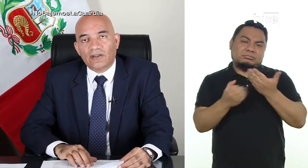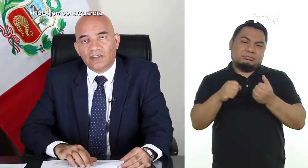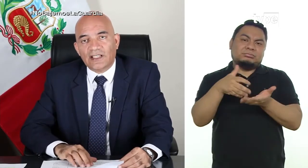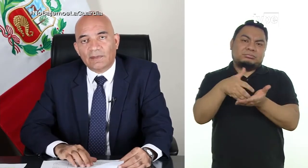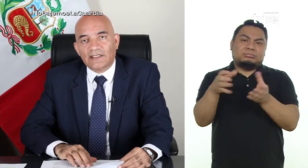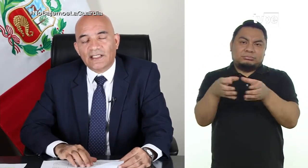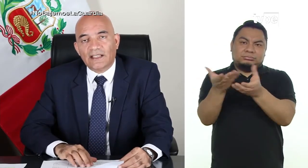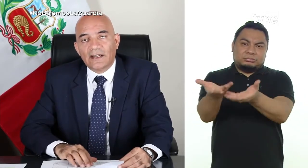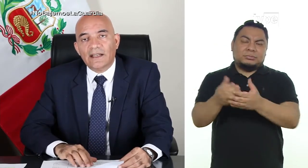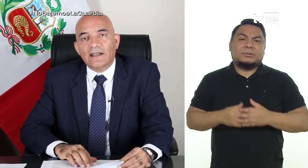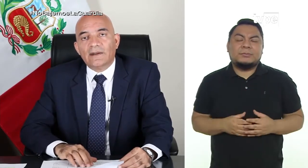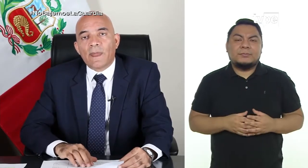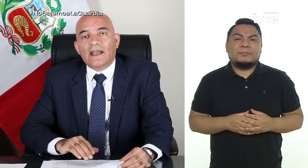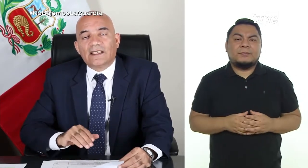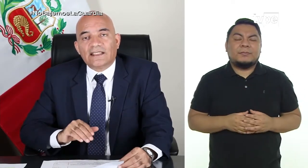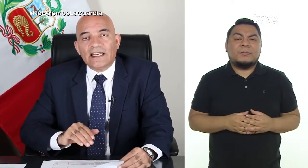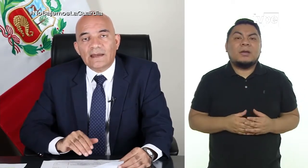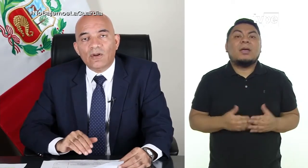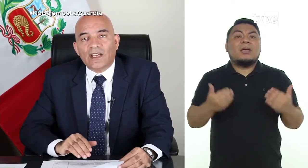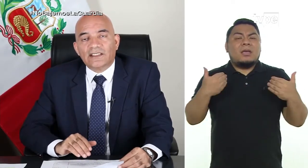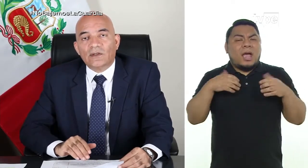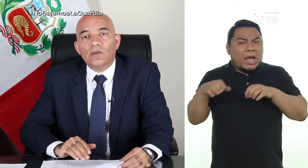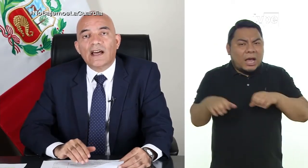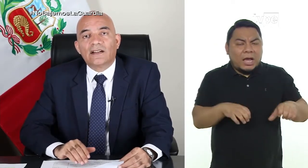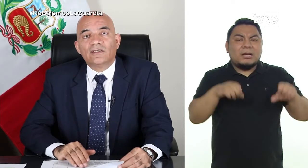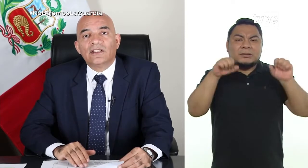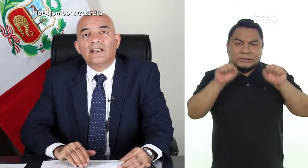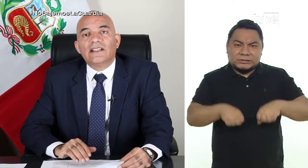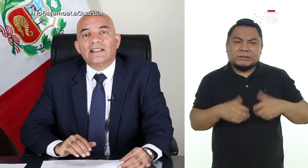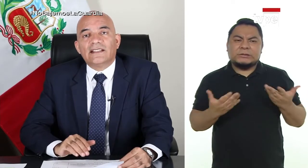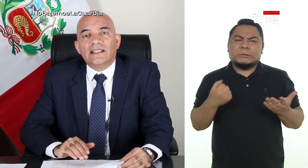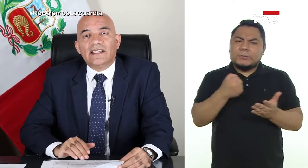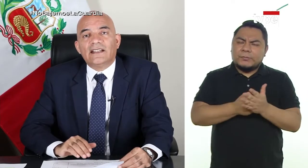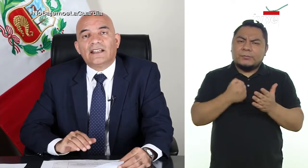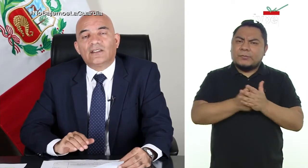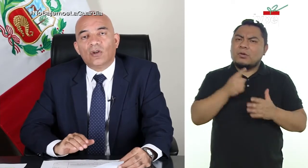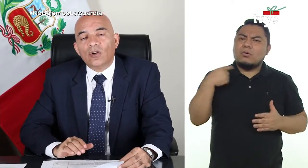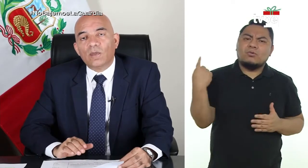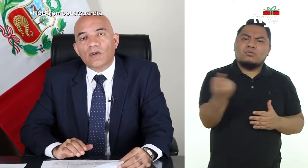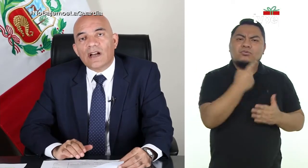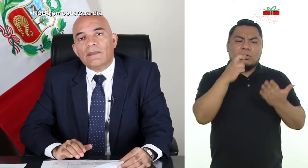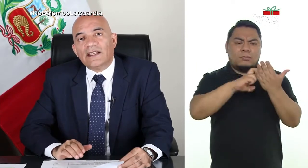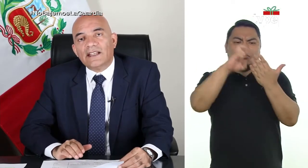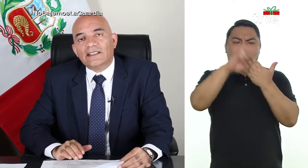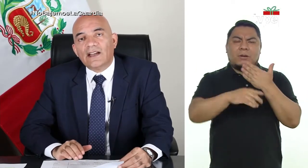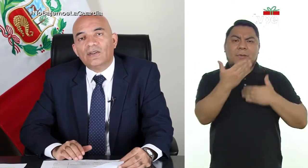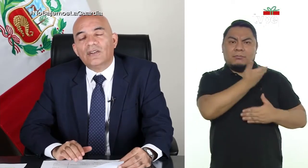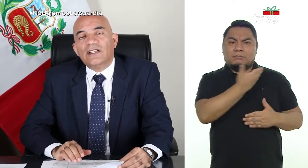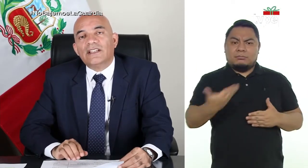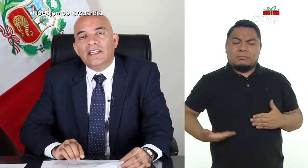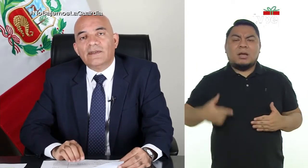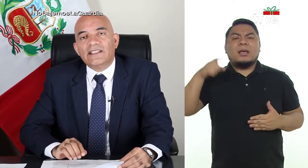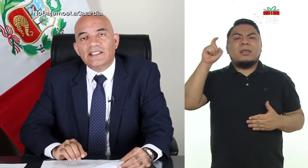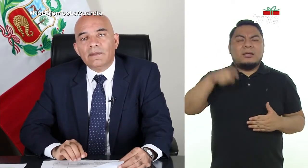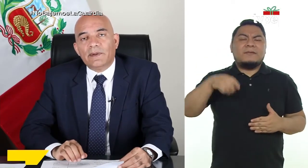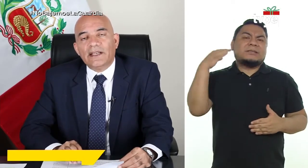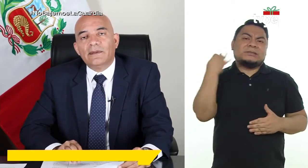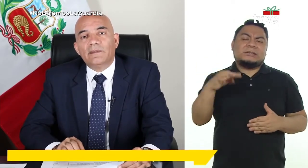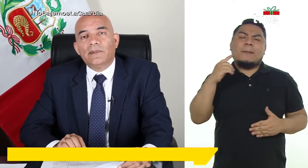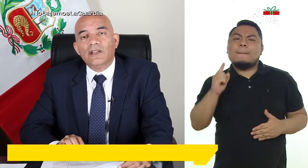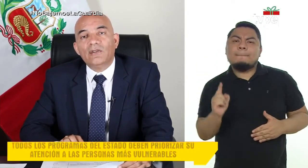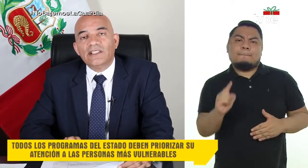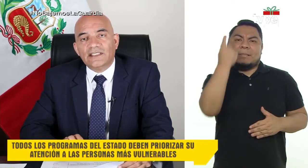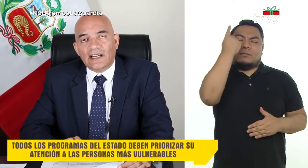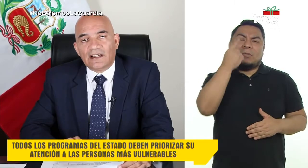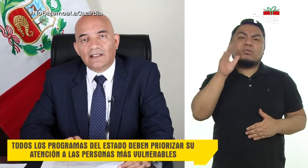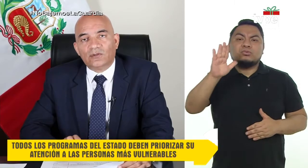las personas con discapacidad. Tenemos que asegurarnos de que todos los programas del Estado deban siempre